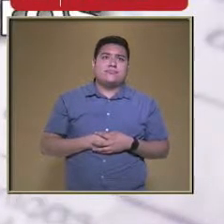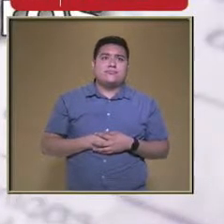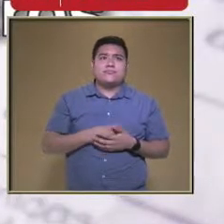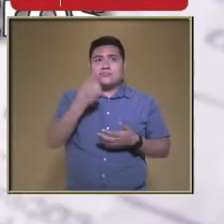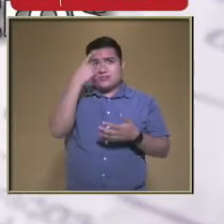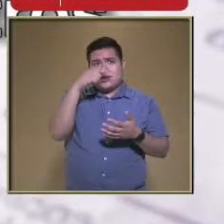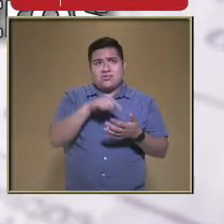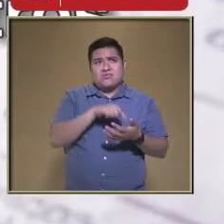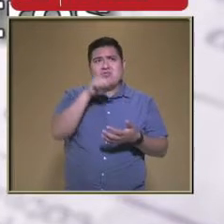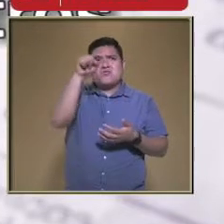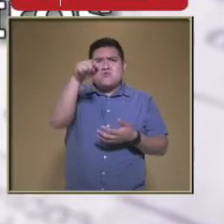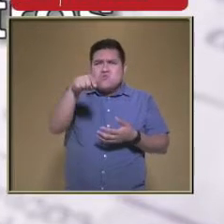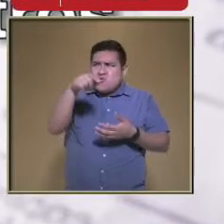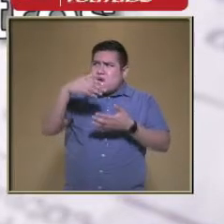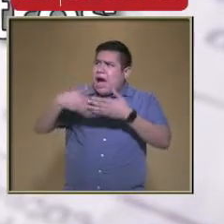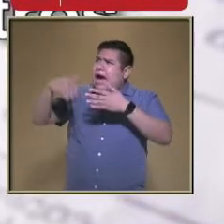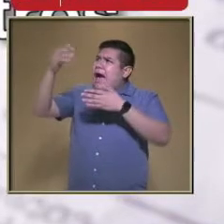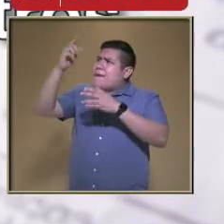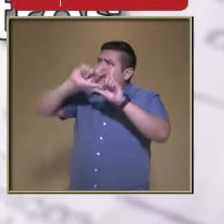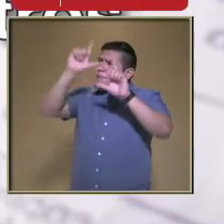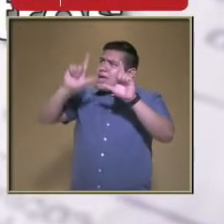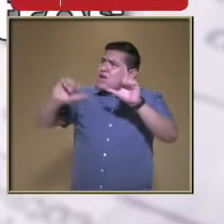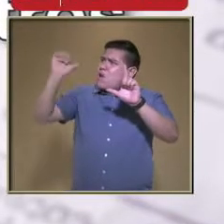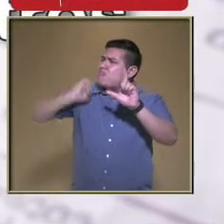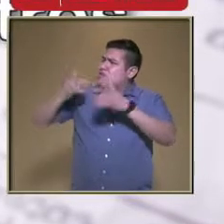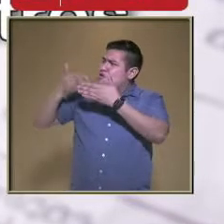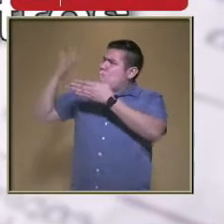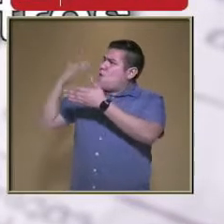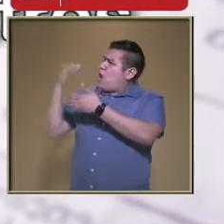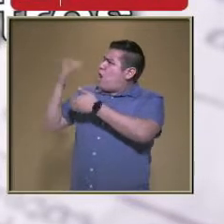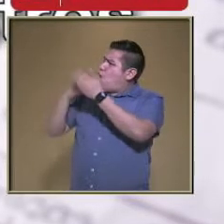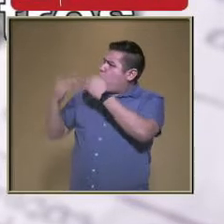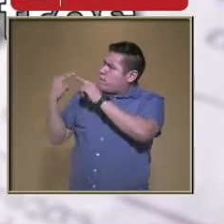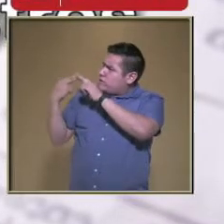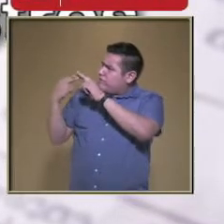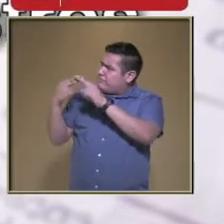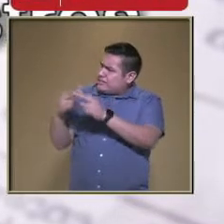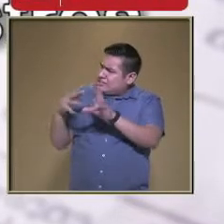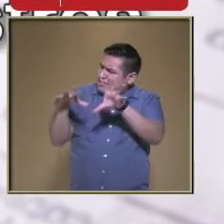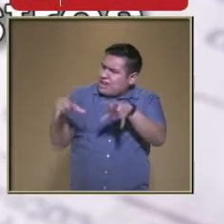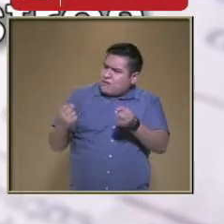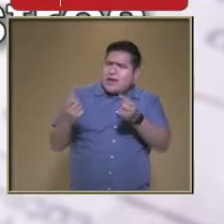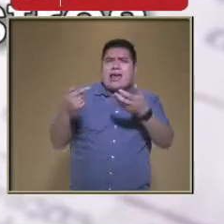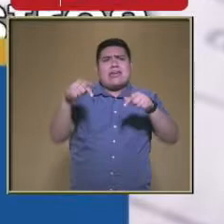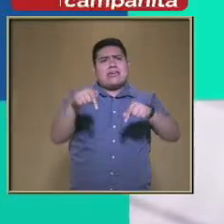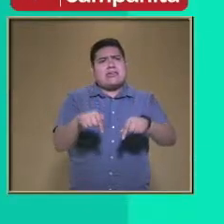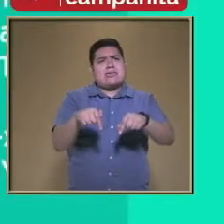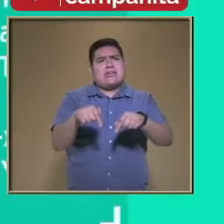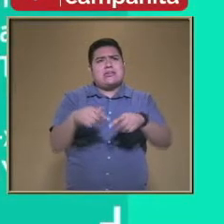¿Cómo recuperarías La dieta mesoamericana Y las tradiciones alimentarias Que nos heredaron Nuestros antepasados?